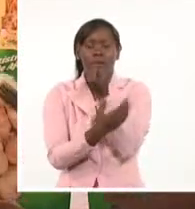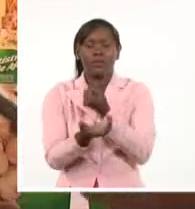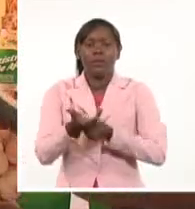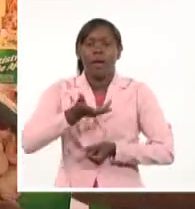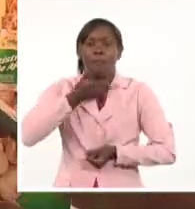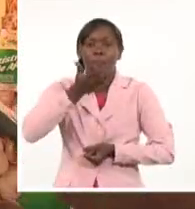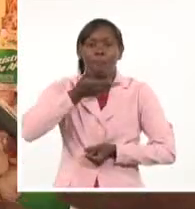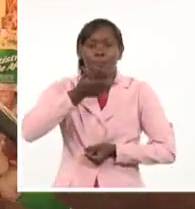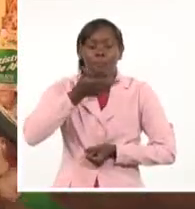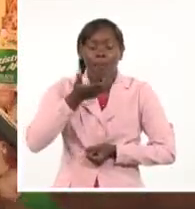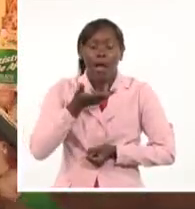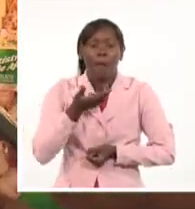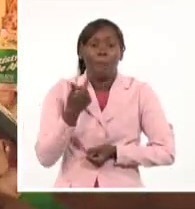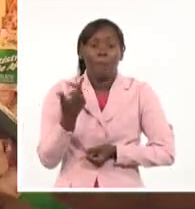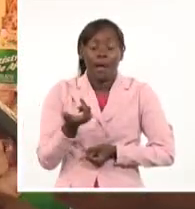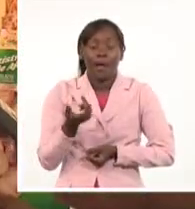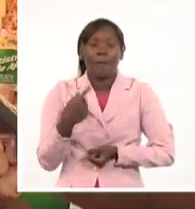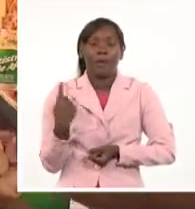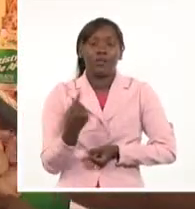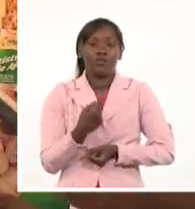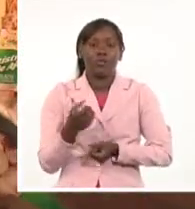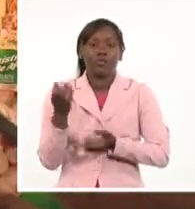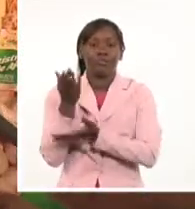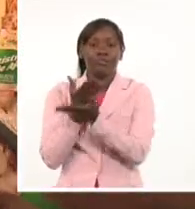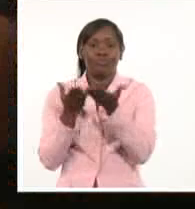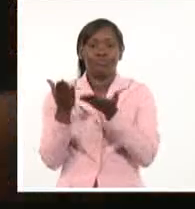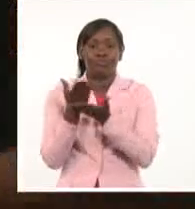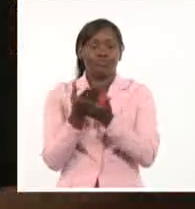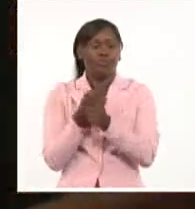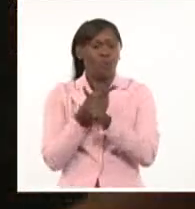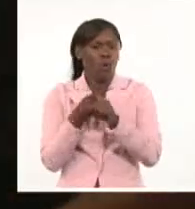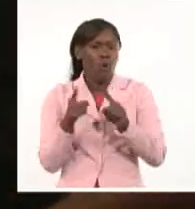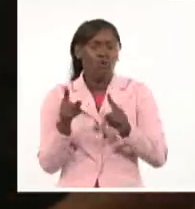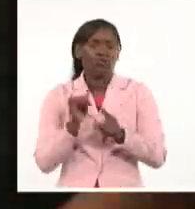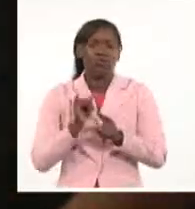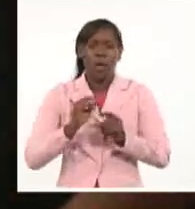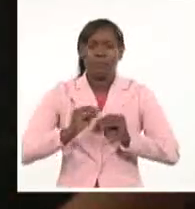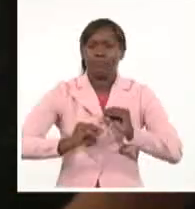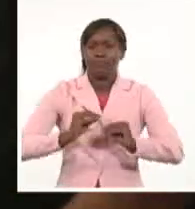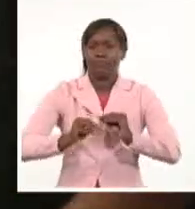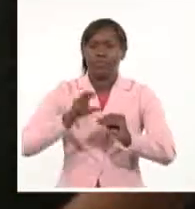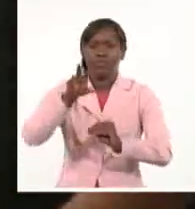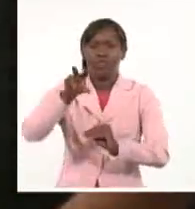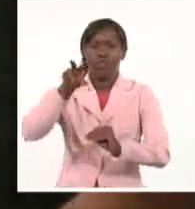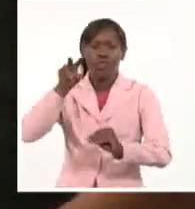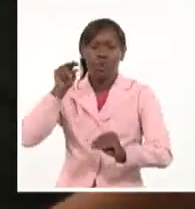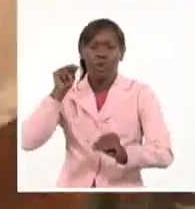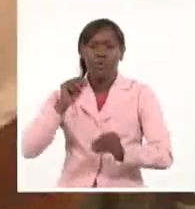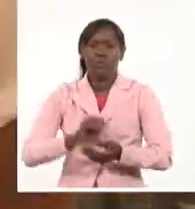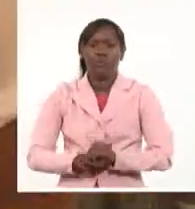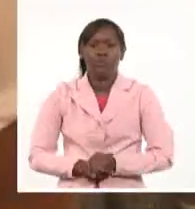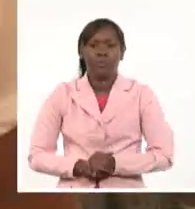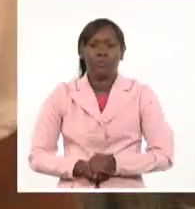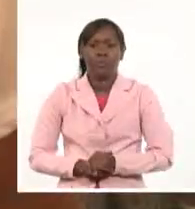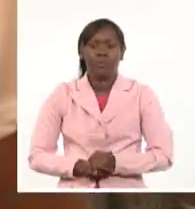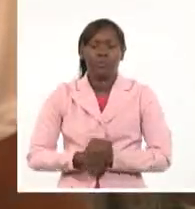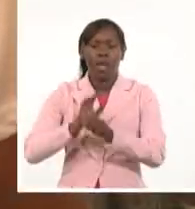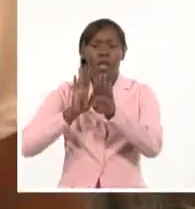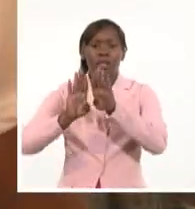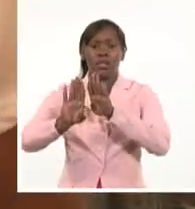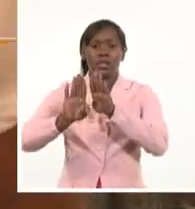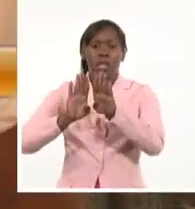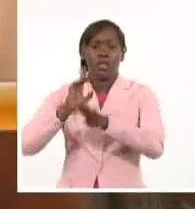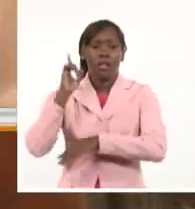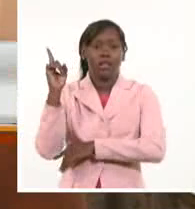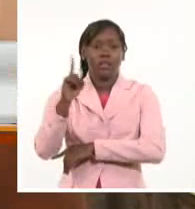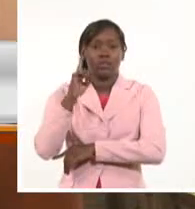fomentar el cultivo como el maracuyá y la cereza. Inicialmente es el mercado nacional que es fundamental, nosotros estamos trabajando